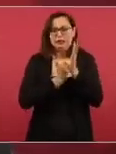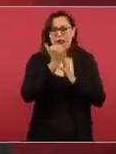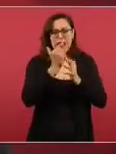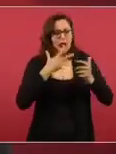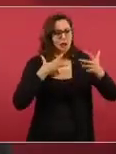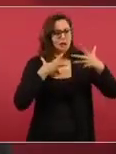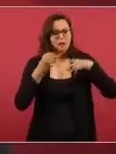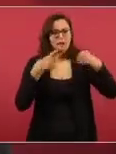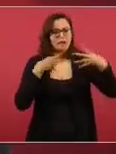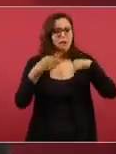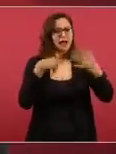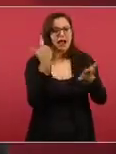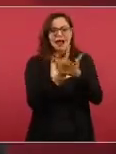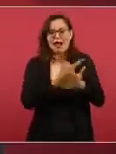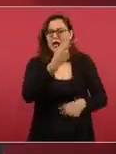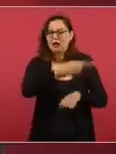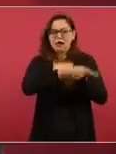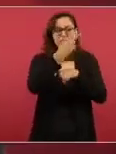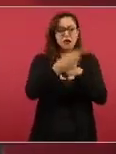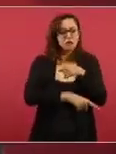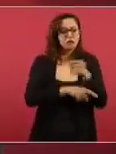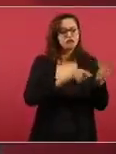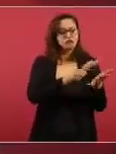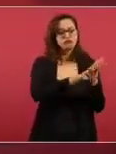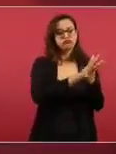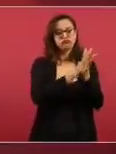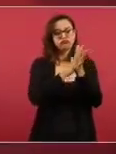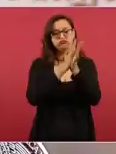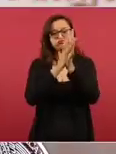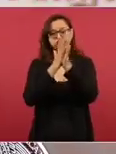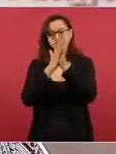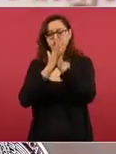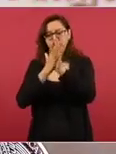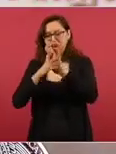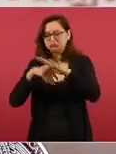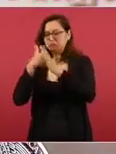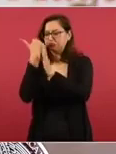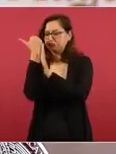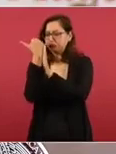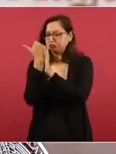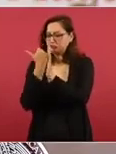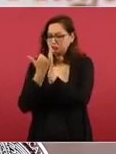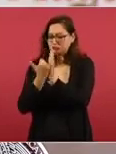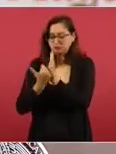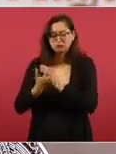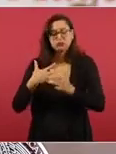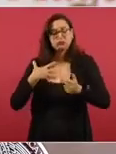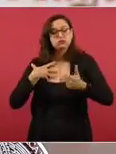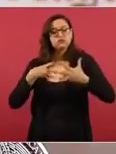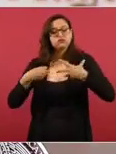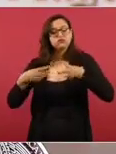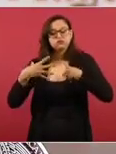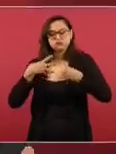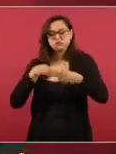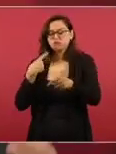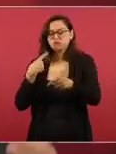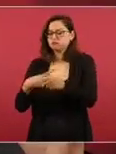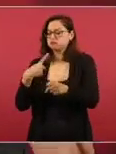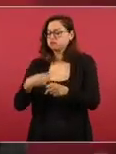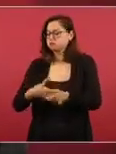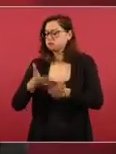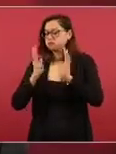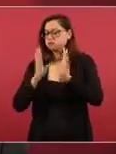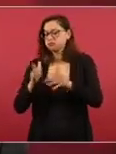de alto daño, de alta virulencia, de alta capacidad de causar enfermedad grave y muerte, a una enfermedad